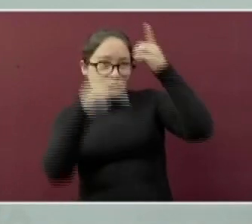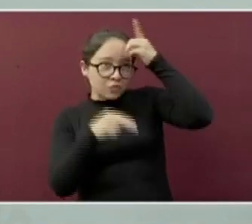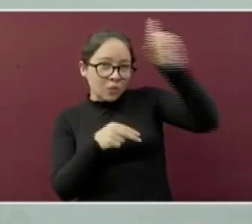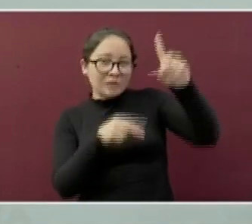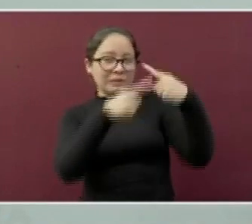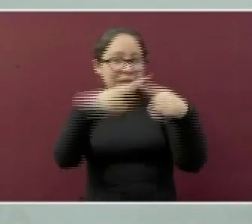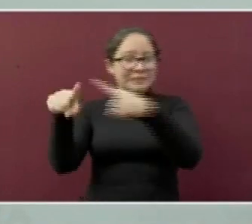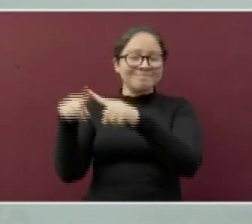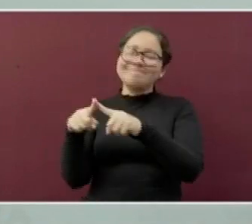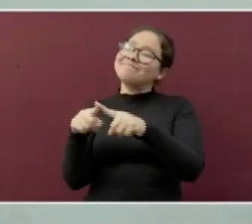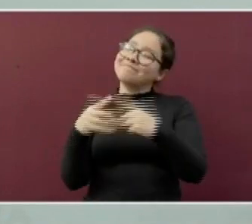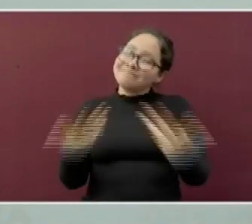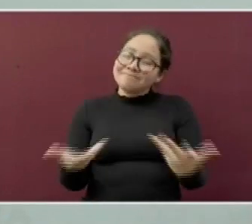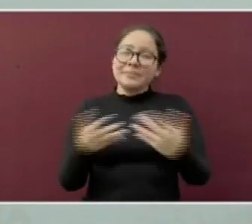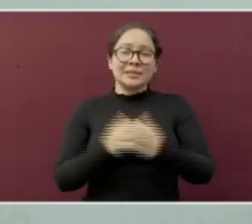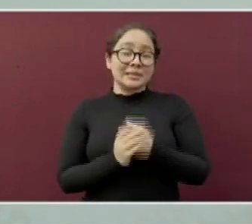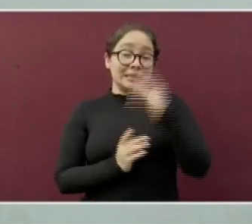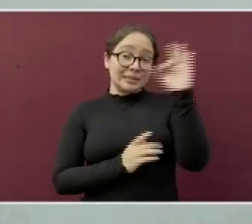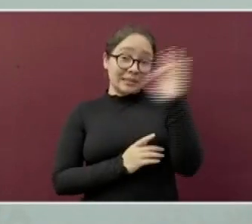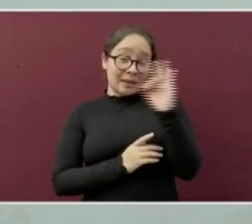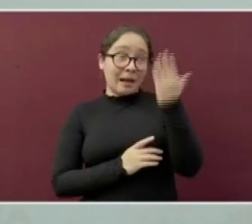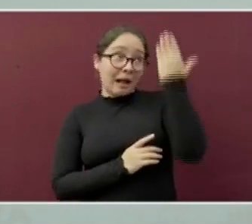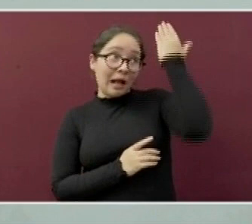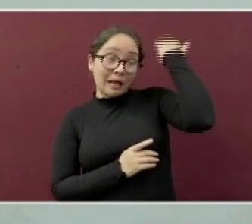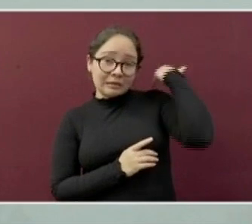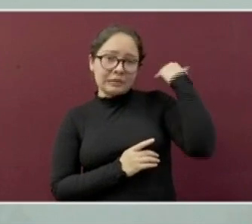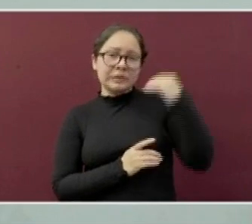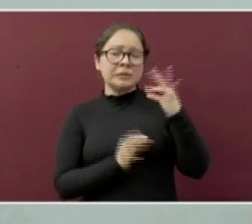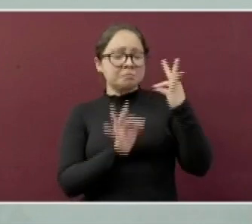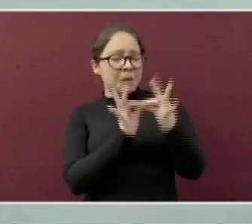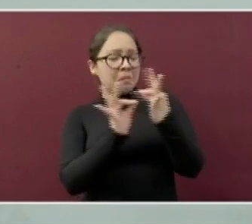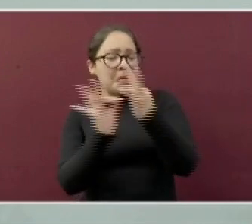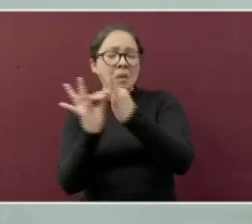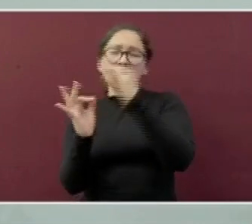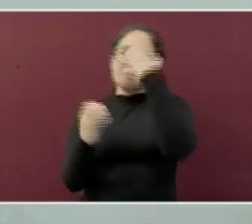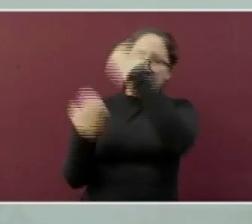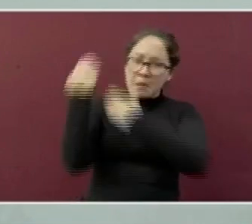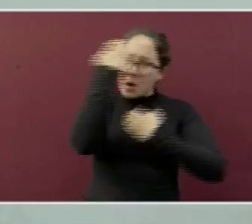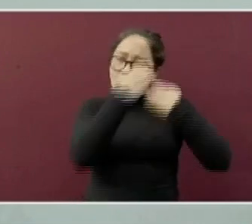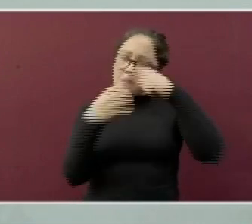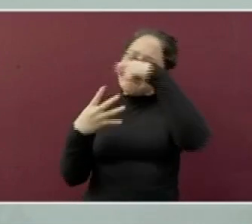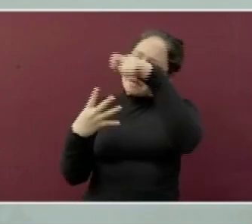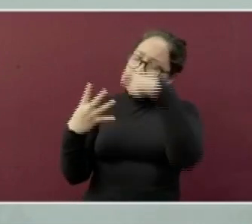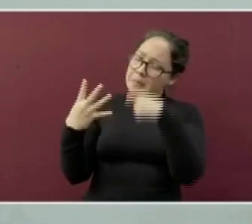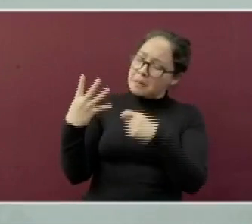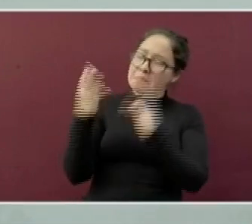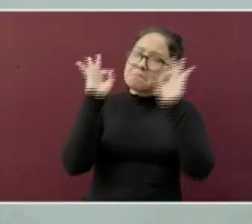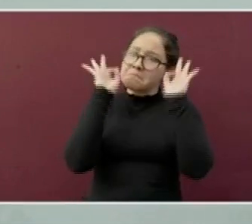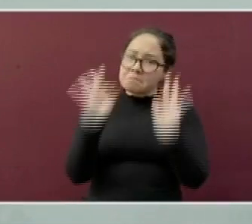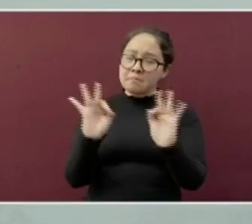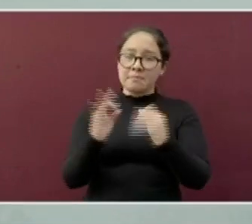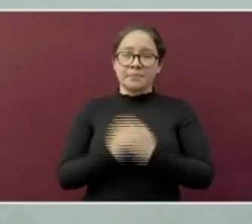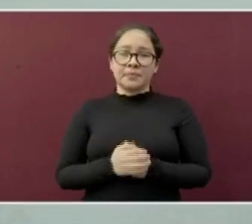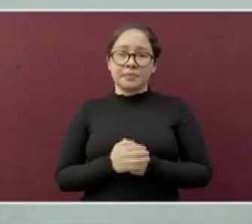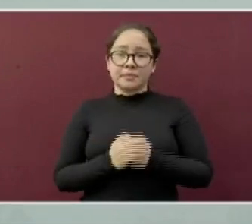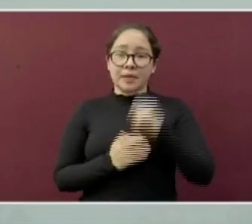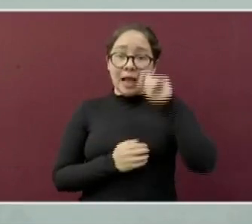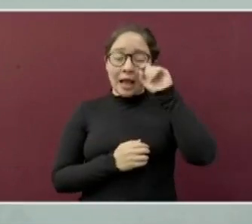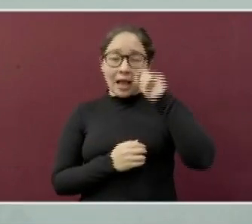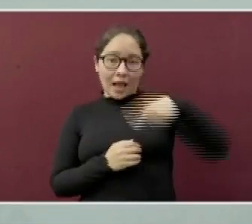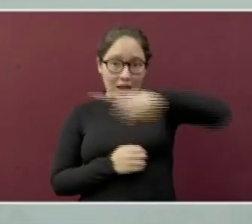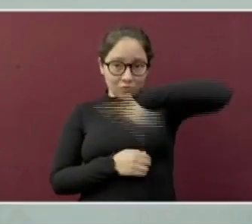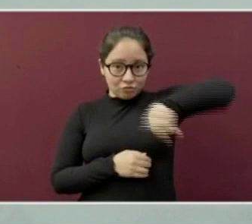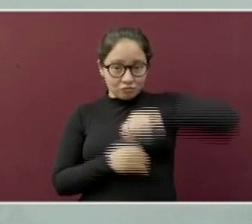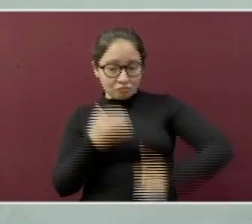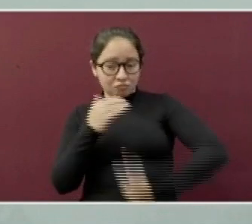establecimientos que tuvieron a bien cumplir con la instauración del protocolo y obtuvieron